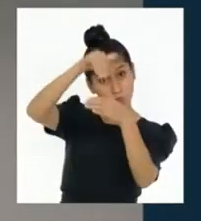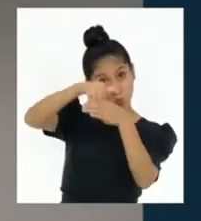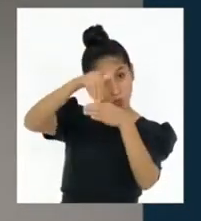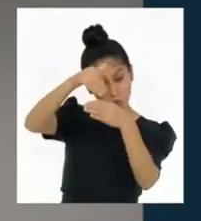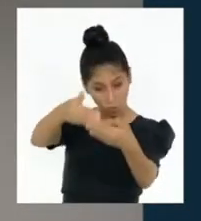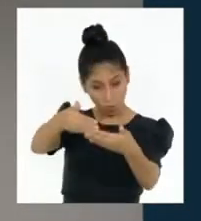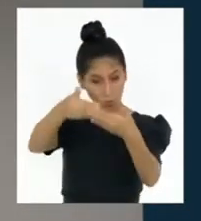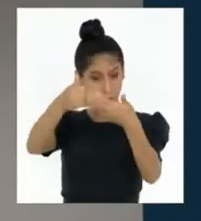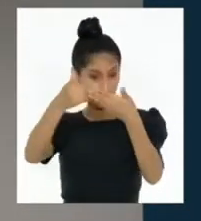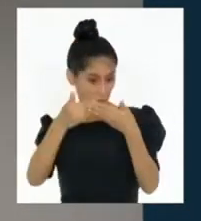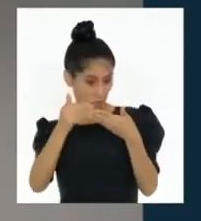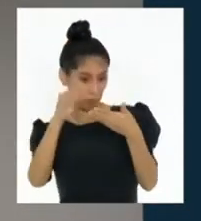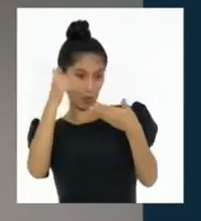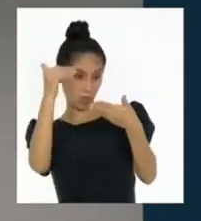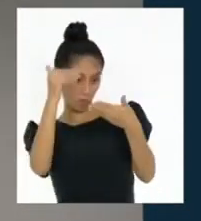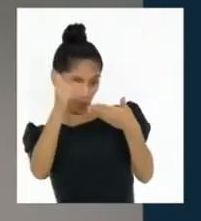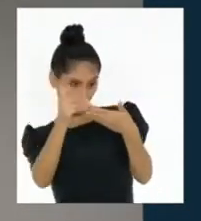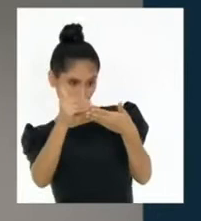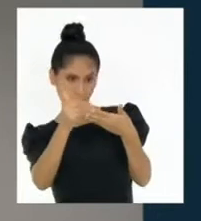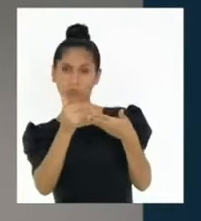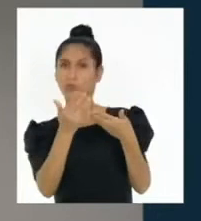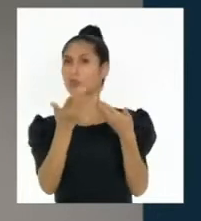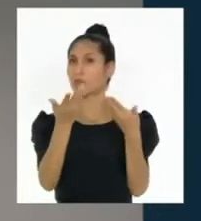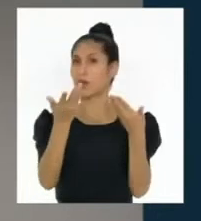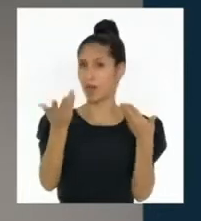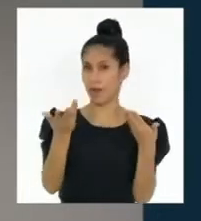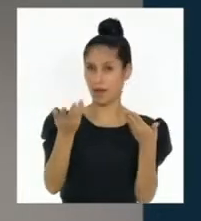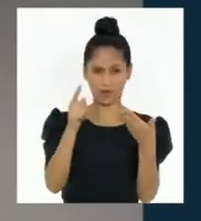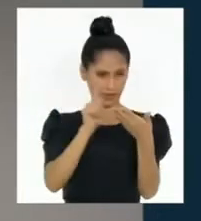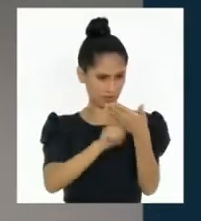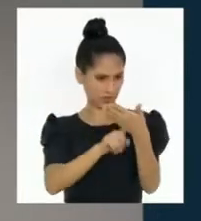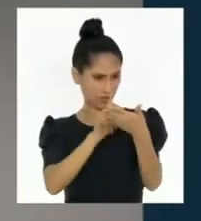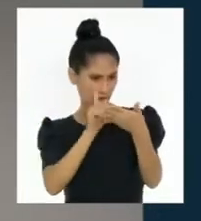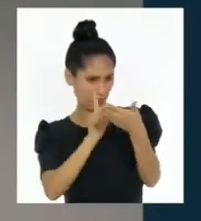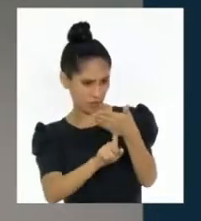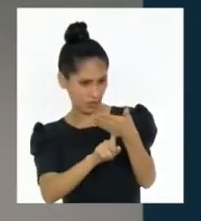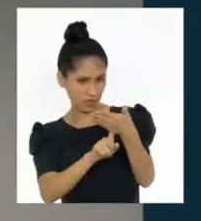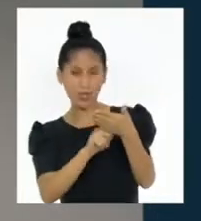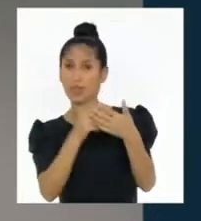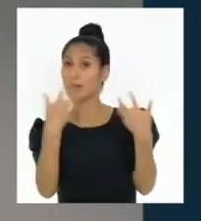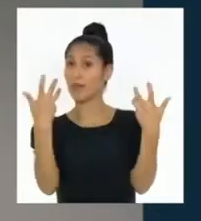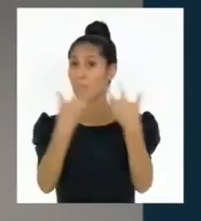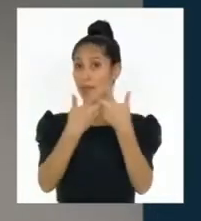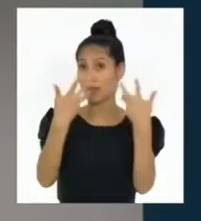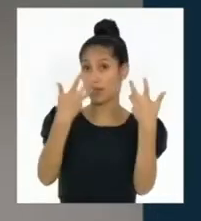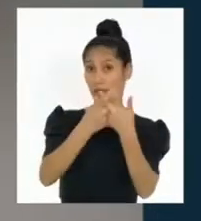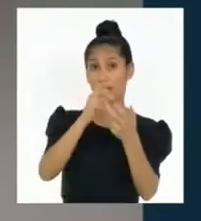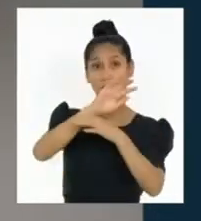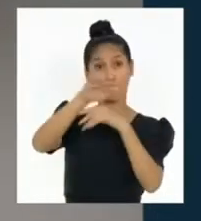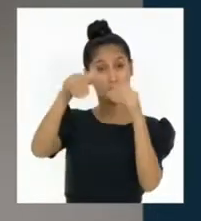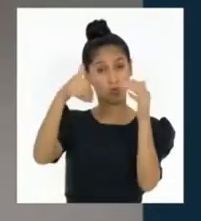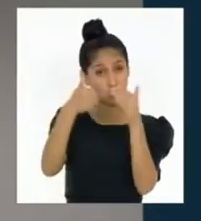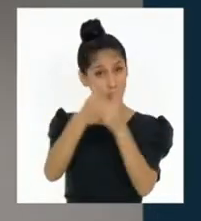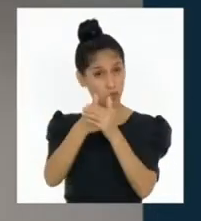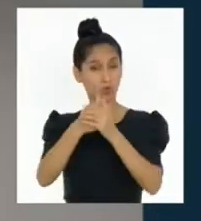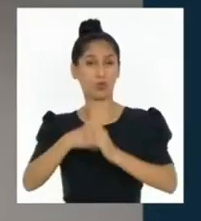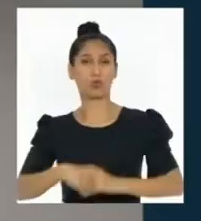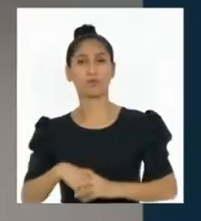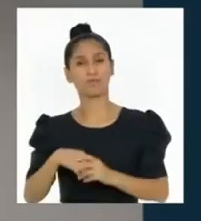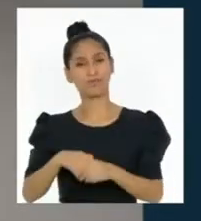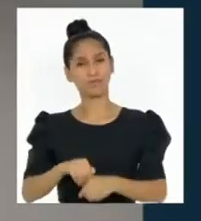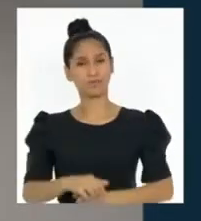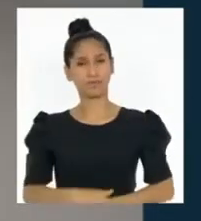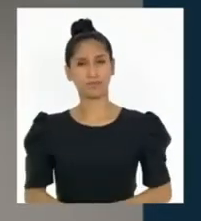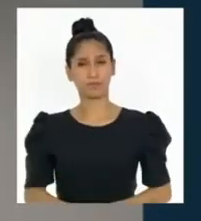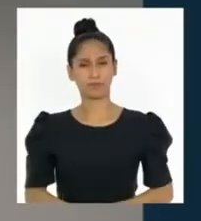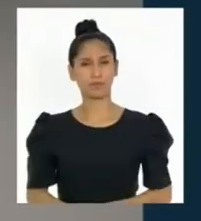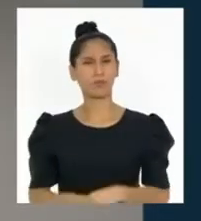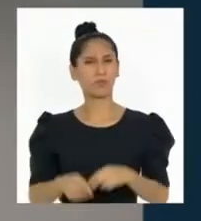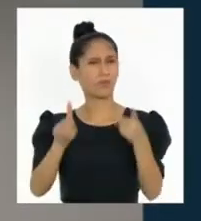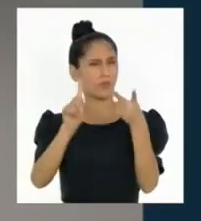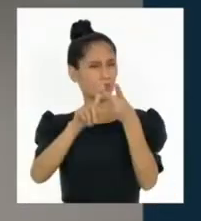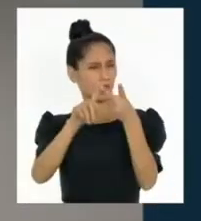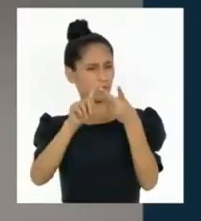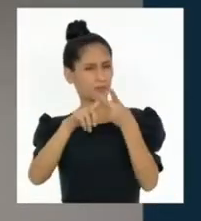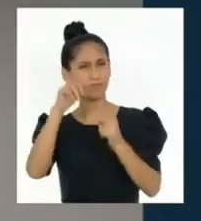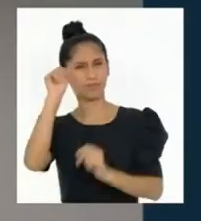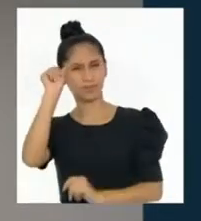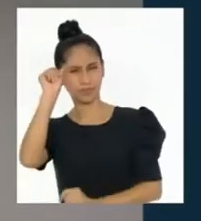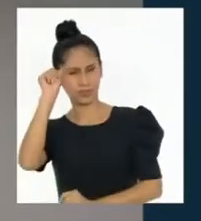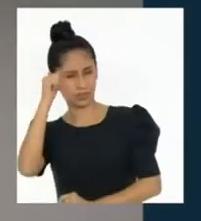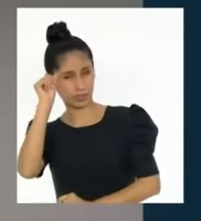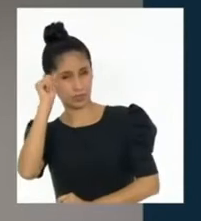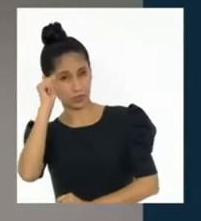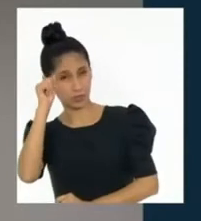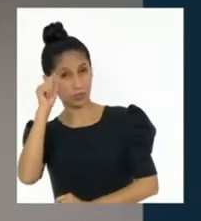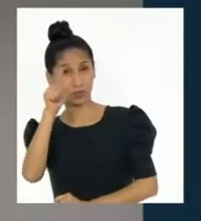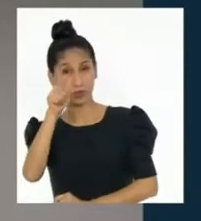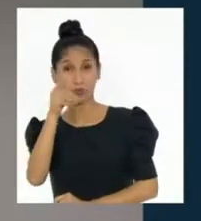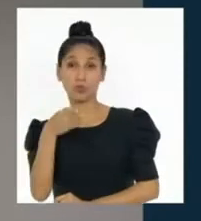mecanismo de participación dentro de la sociedad democrática en la que vivimos. Debemos recordar que el